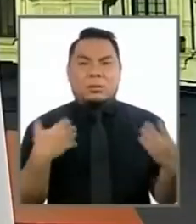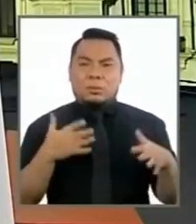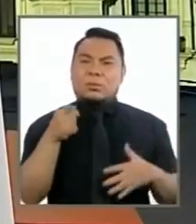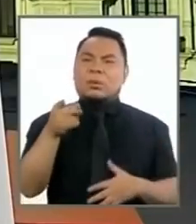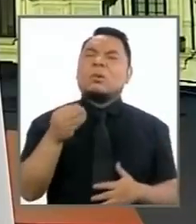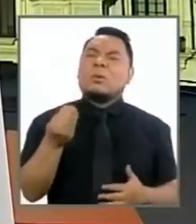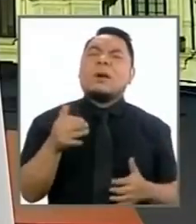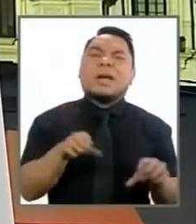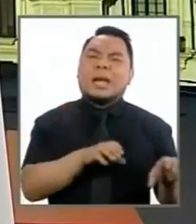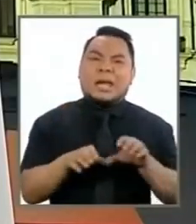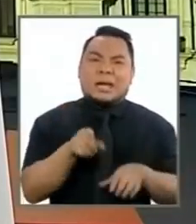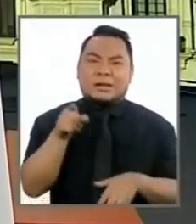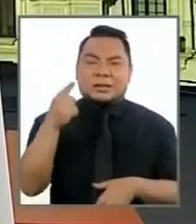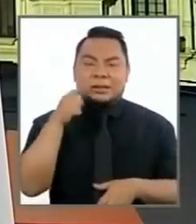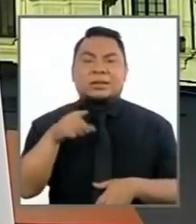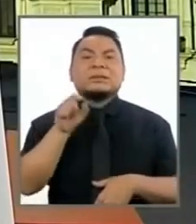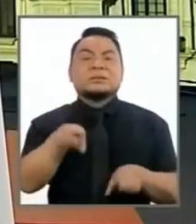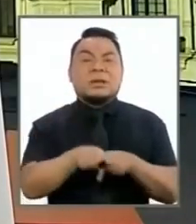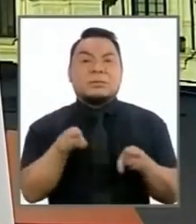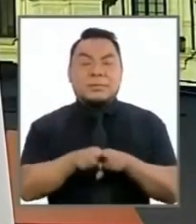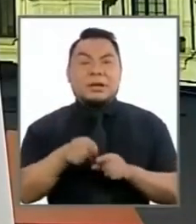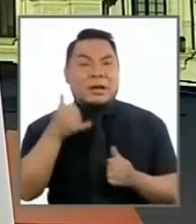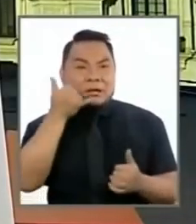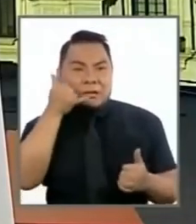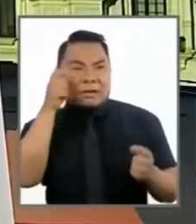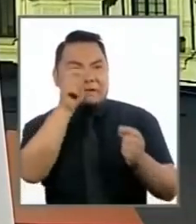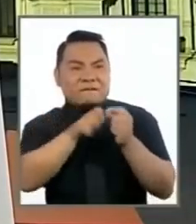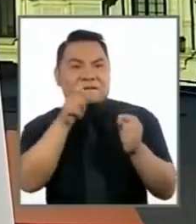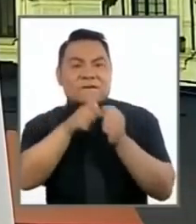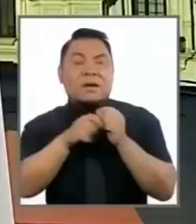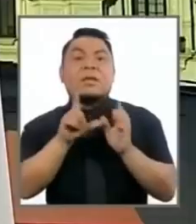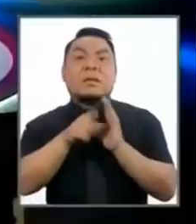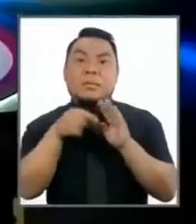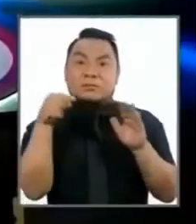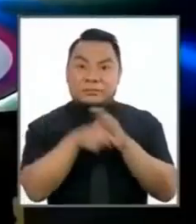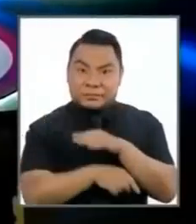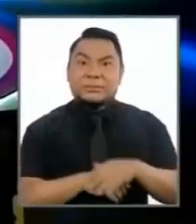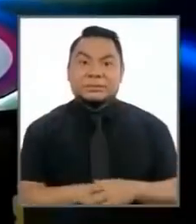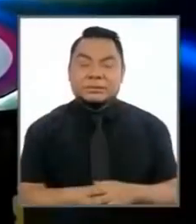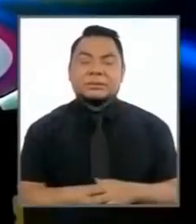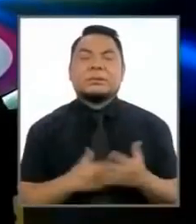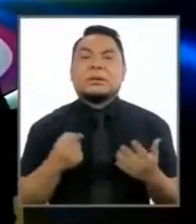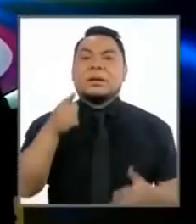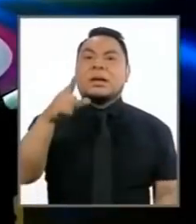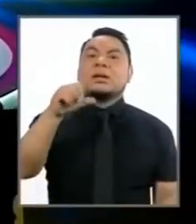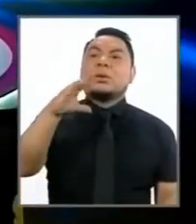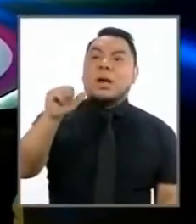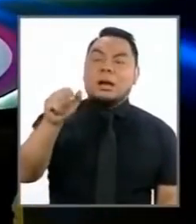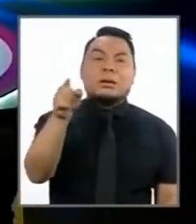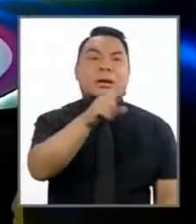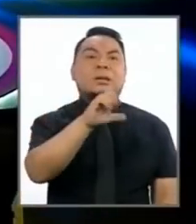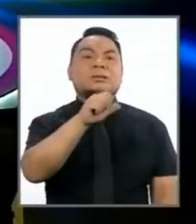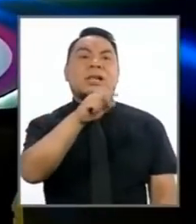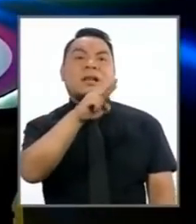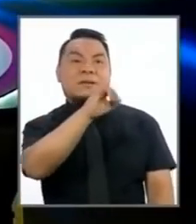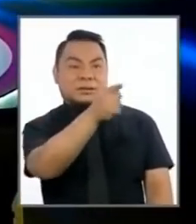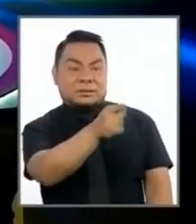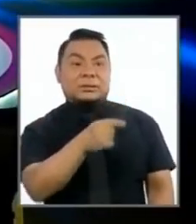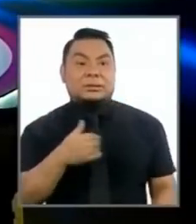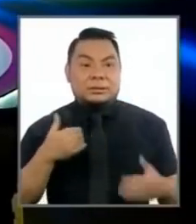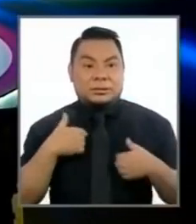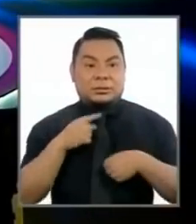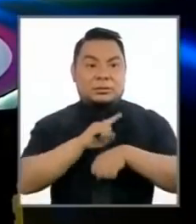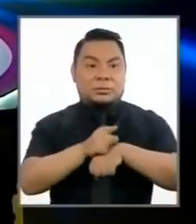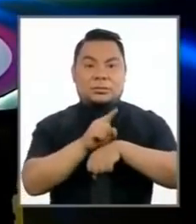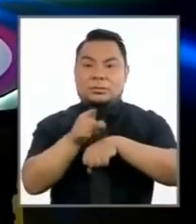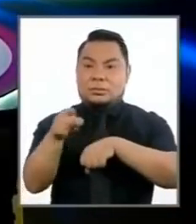tiñe también de lo que se ha denominado el sicariato había levantado la mano del candidato Lescano luego Guzmán Salaberry todavía hay candidatos que tienen